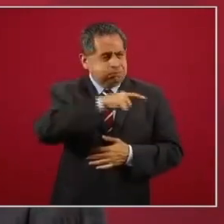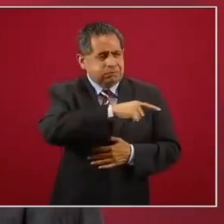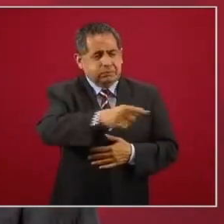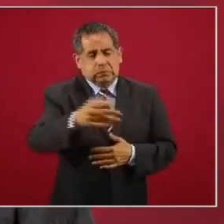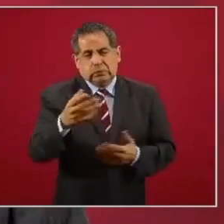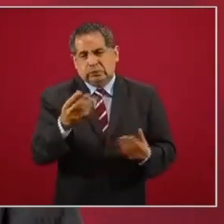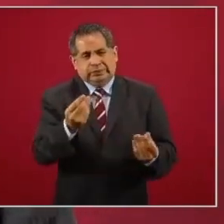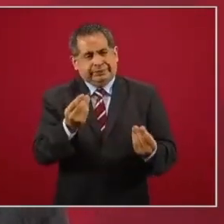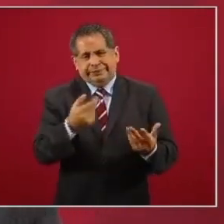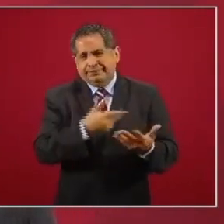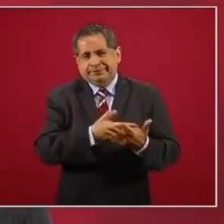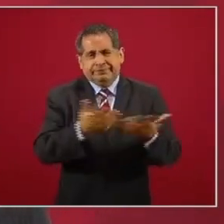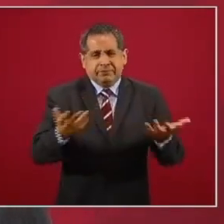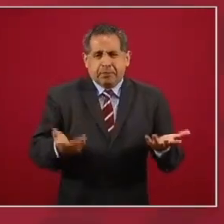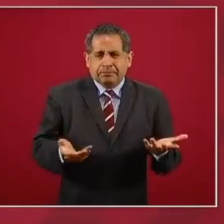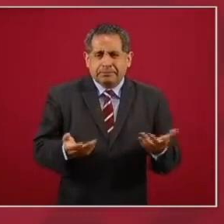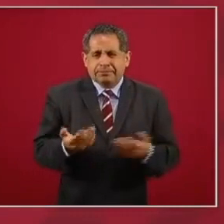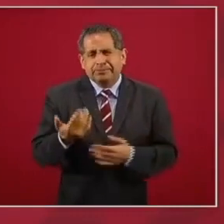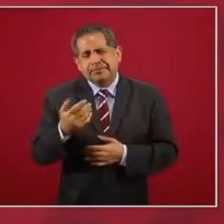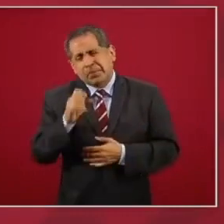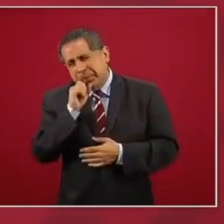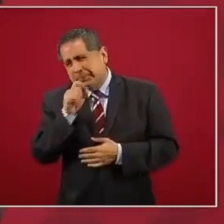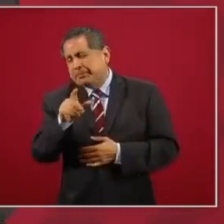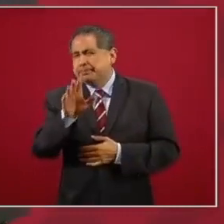no ser tan